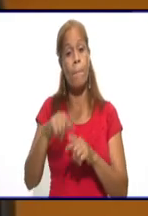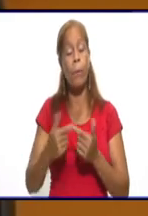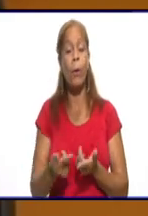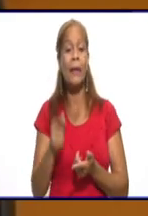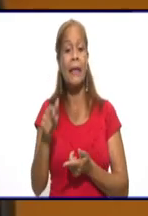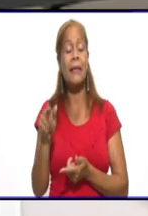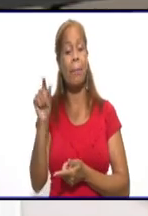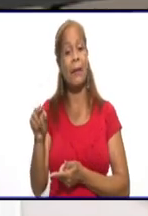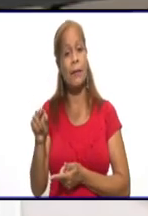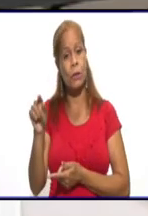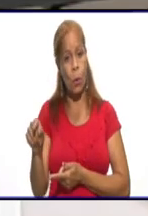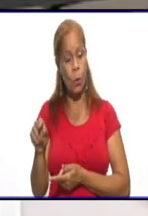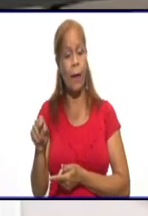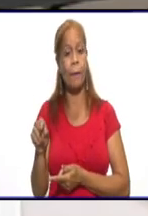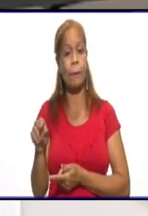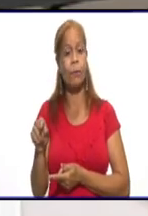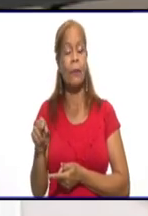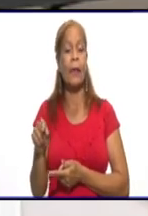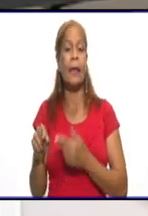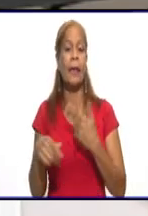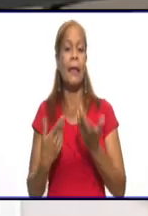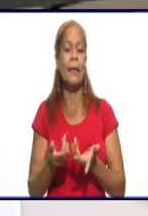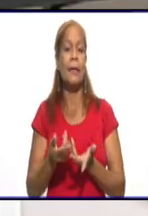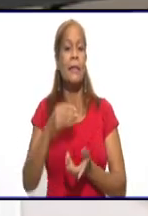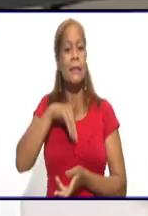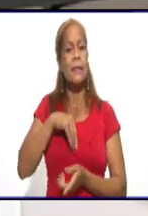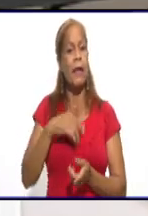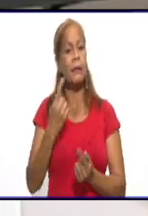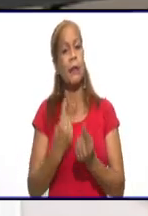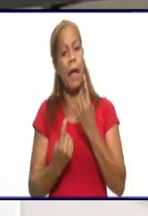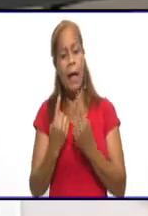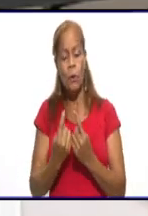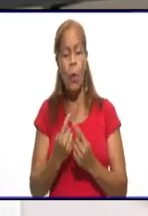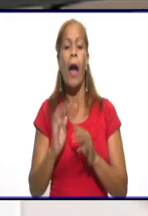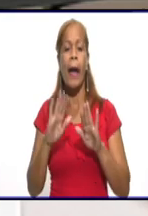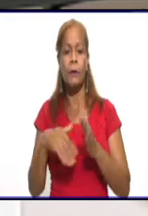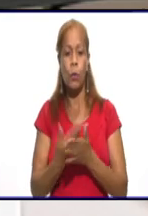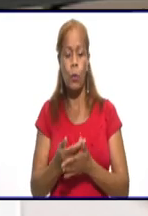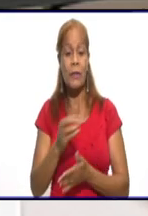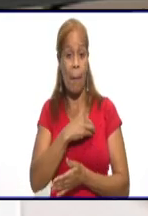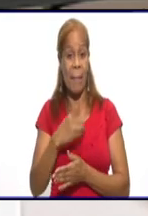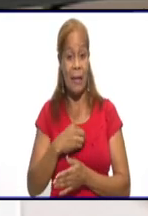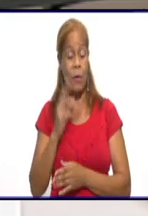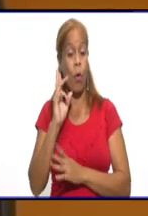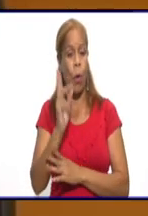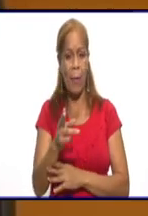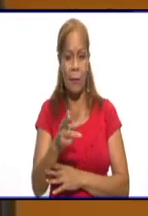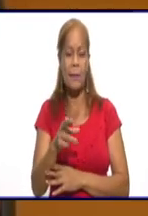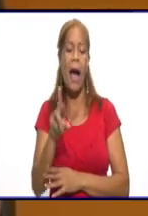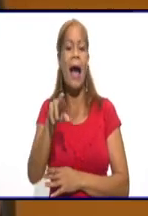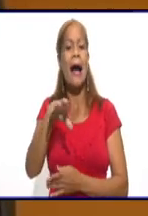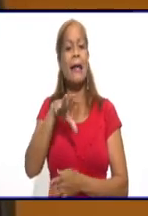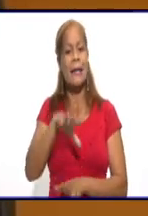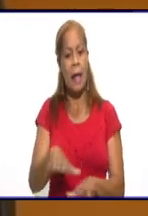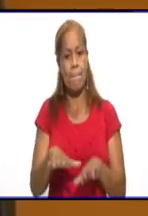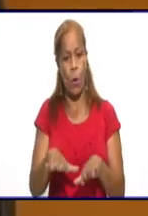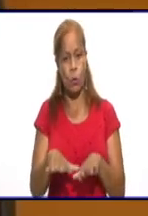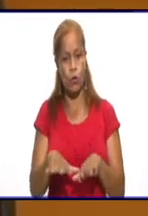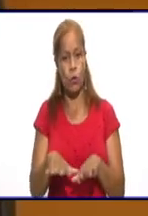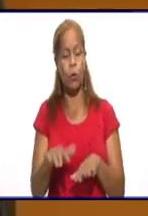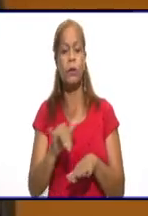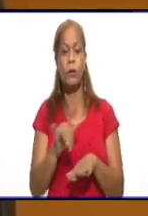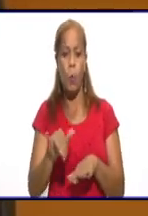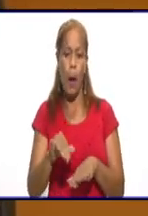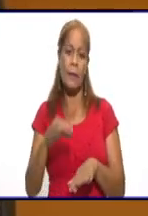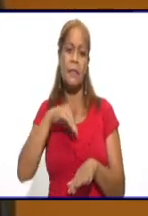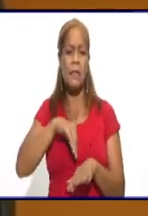inmediatamente se hace su ingreso domiciliario y se le da su reposo correspondiente. En el caso de no tener esta situación y estar asintomático